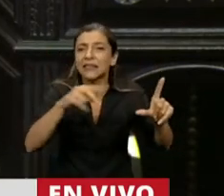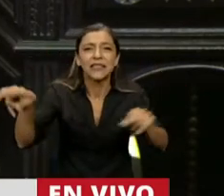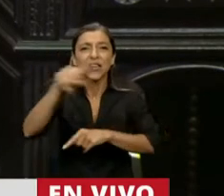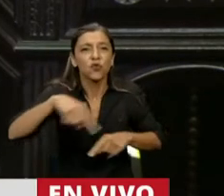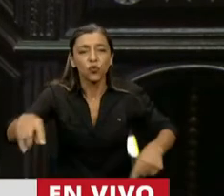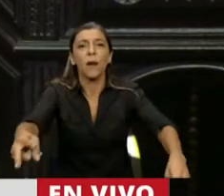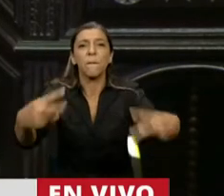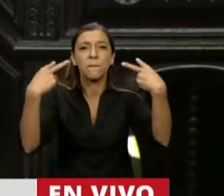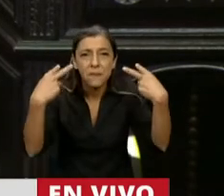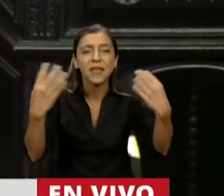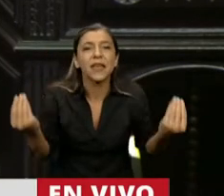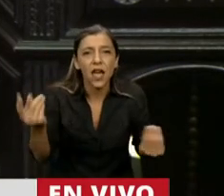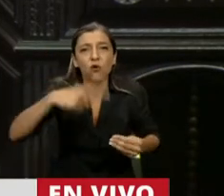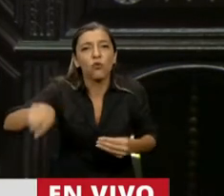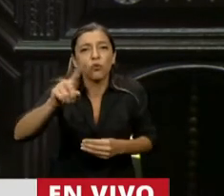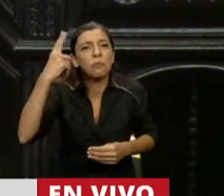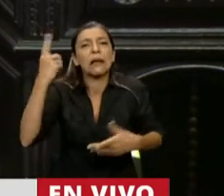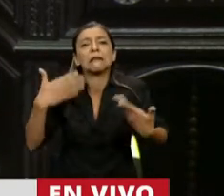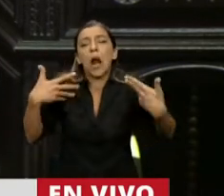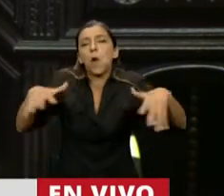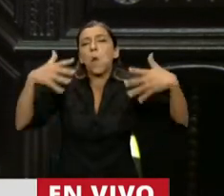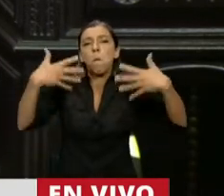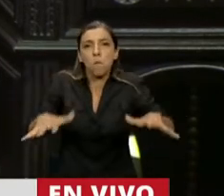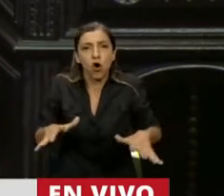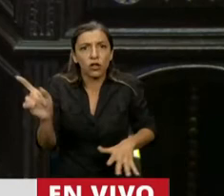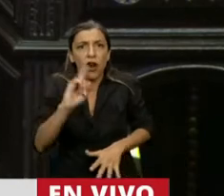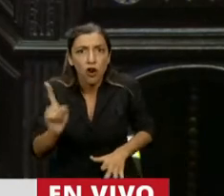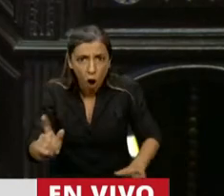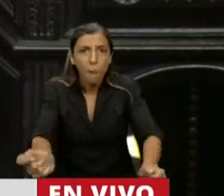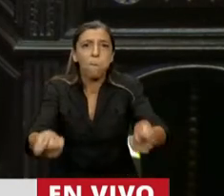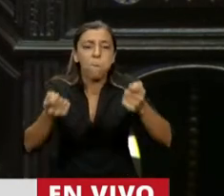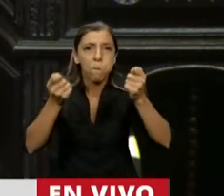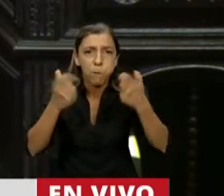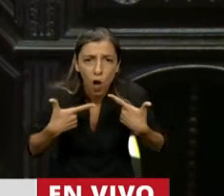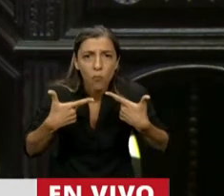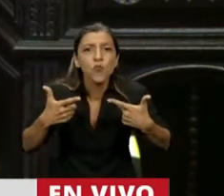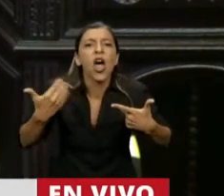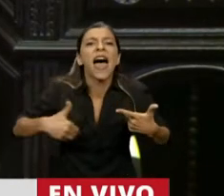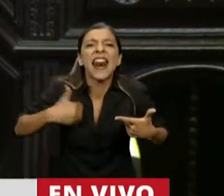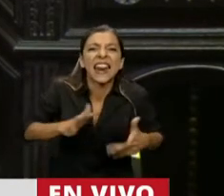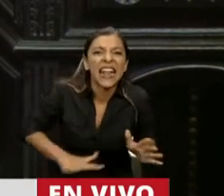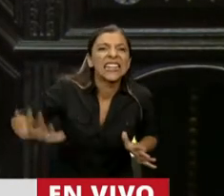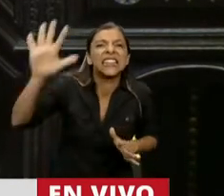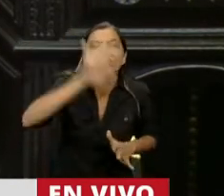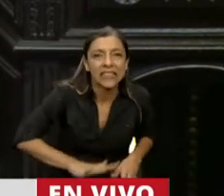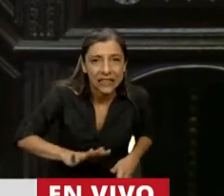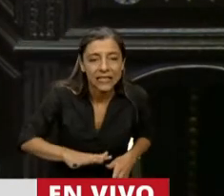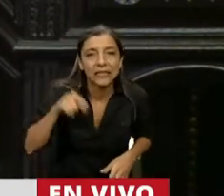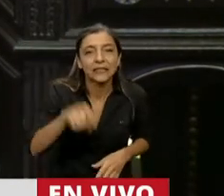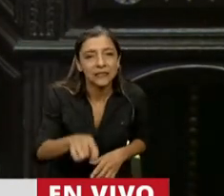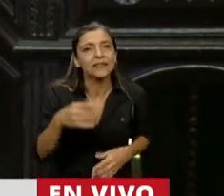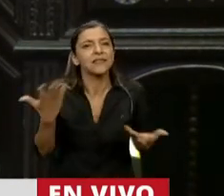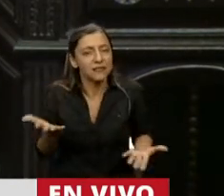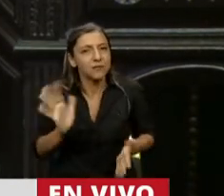debieran tomarlo como algo ajeno. Es algo propio, es una agresión a la nación argentina esta